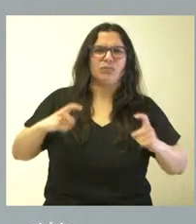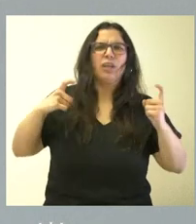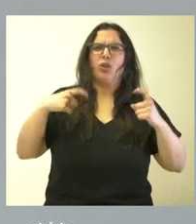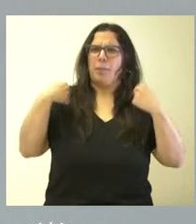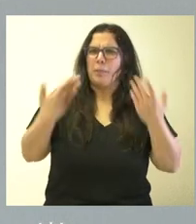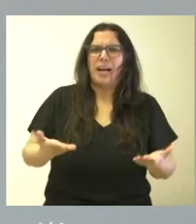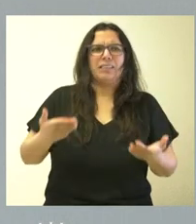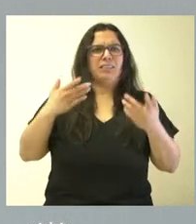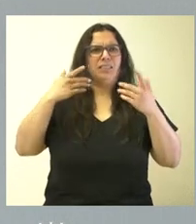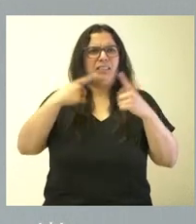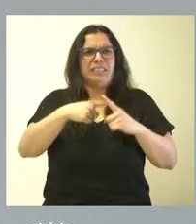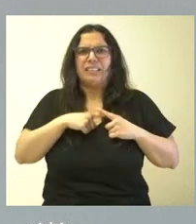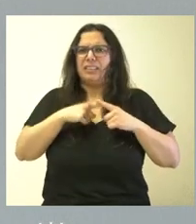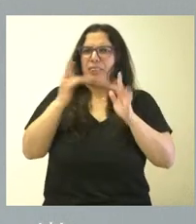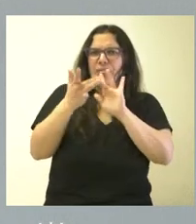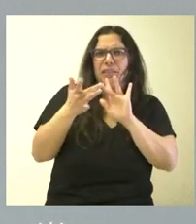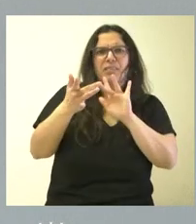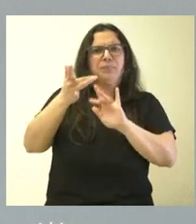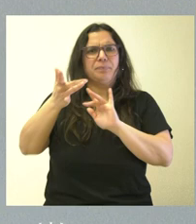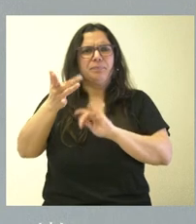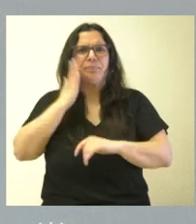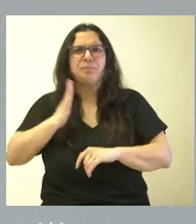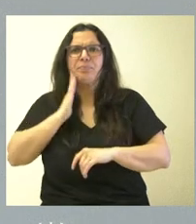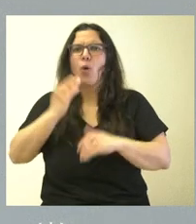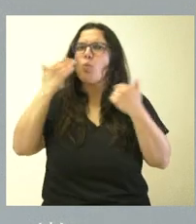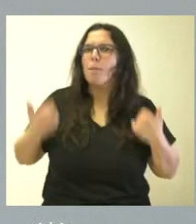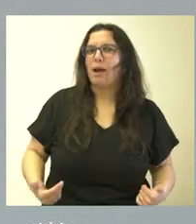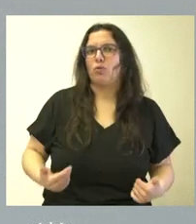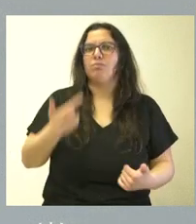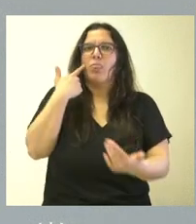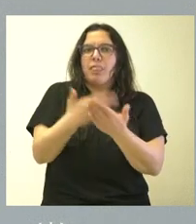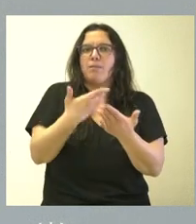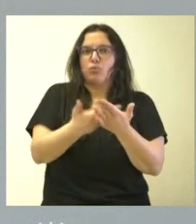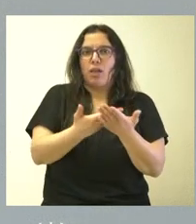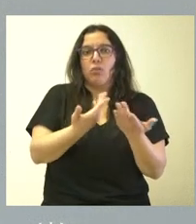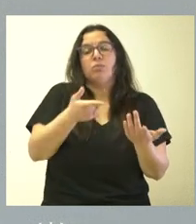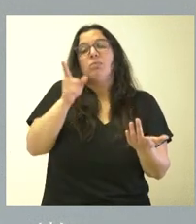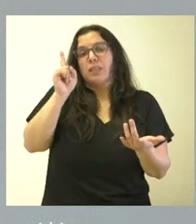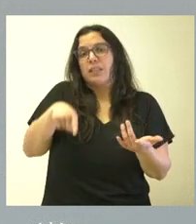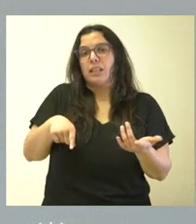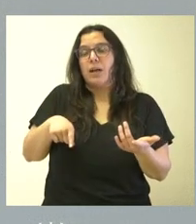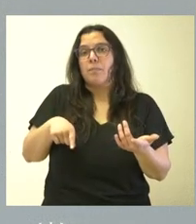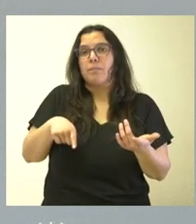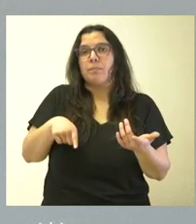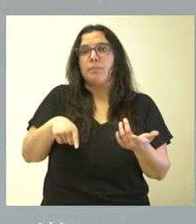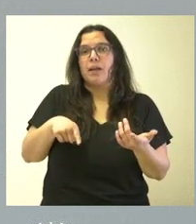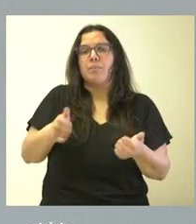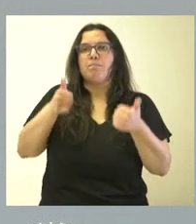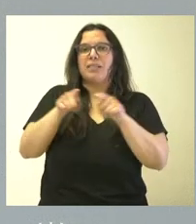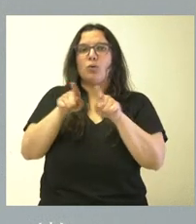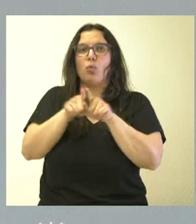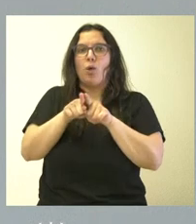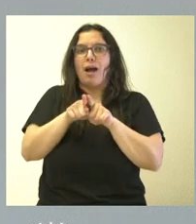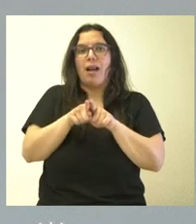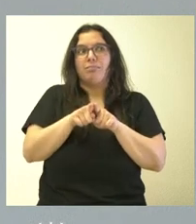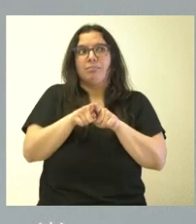dedicación, esa cercanía, ese compromiso con lo humano, que va también en el ámbito de algo tan vocacional como es el